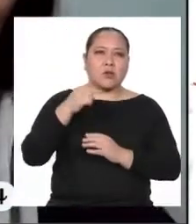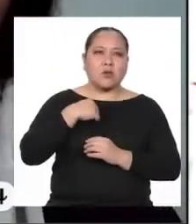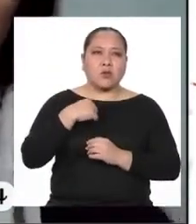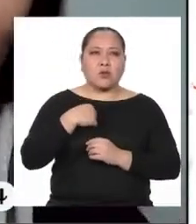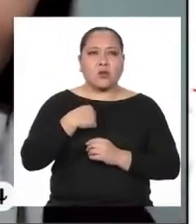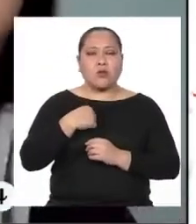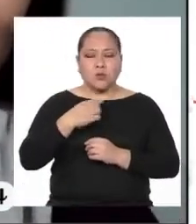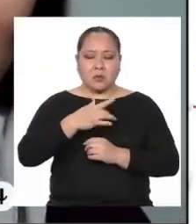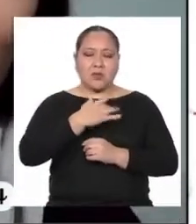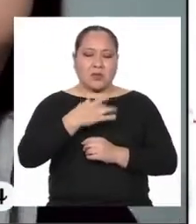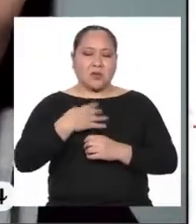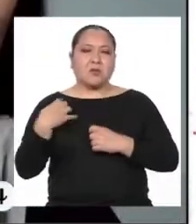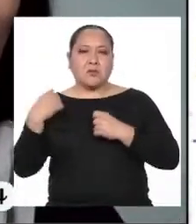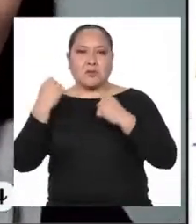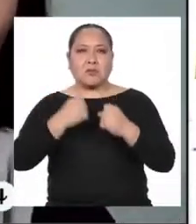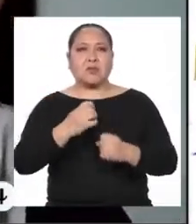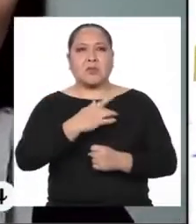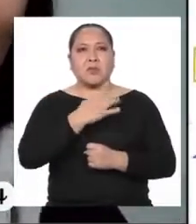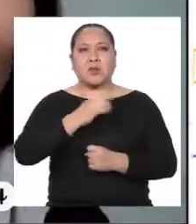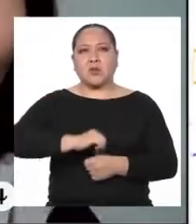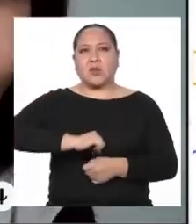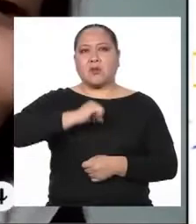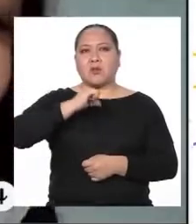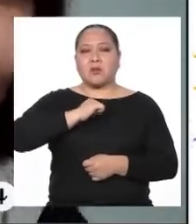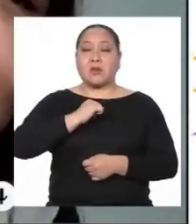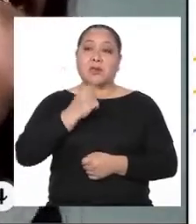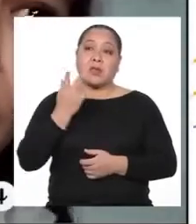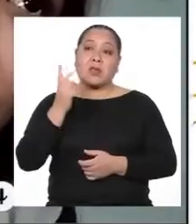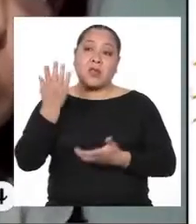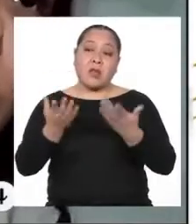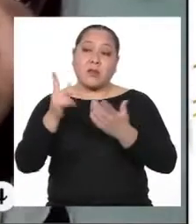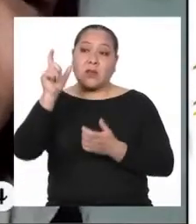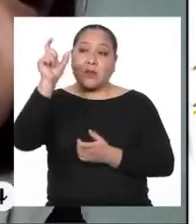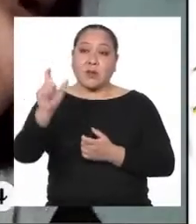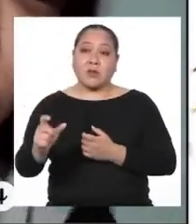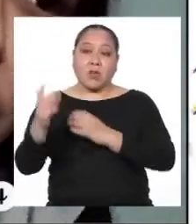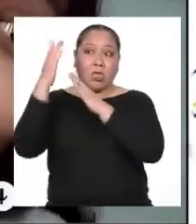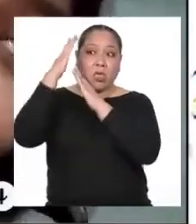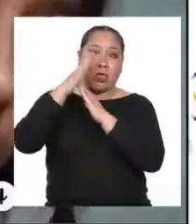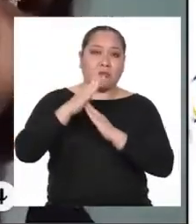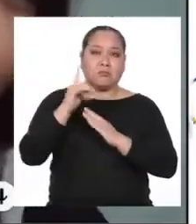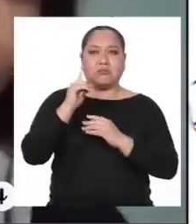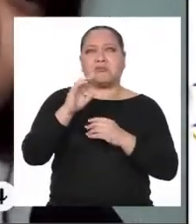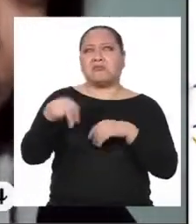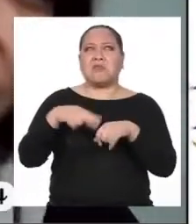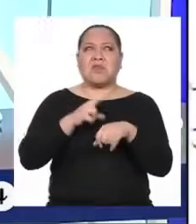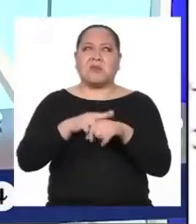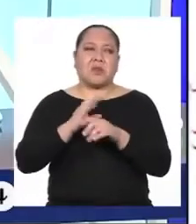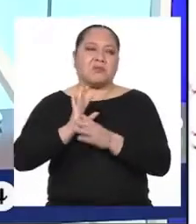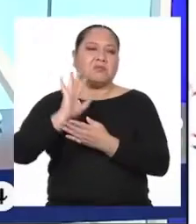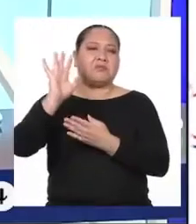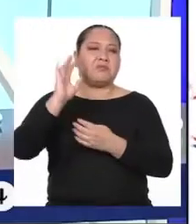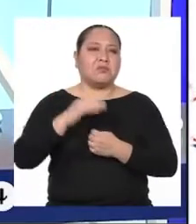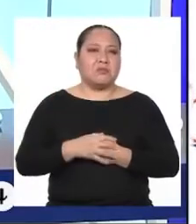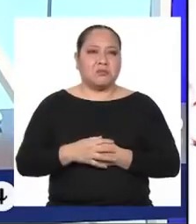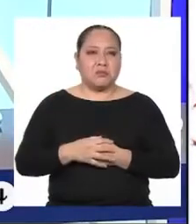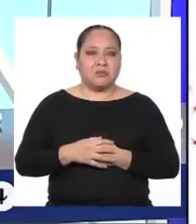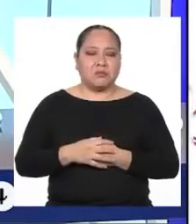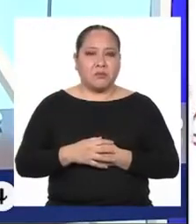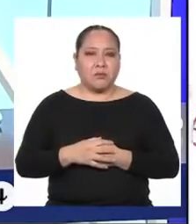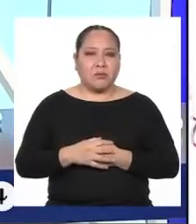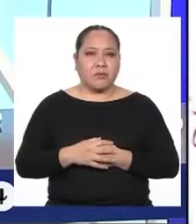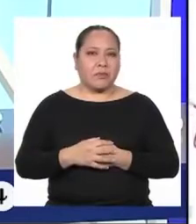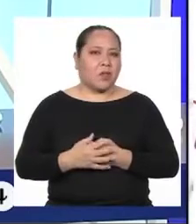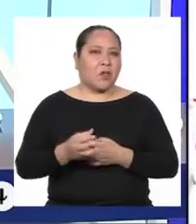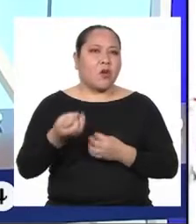segura de lo que soy Estoy orgullosa también Y si alguien intentara decirlo también No me afectaría mucho, creo ¿A partir de